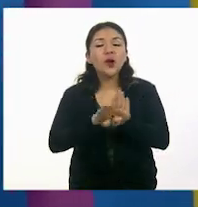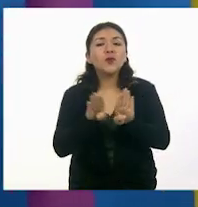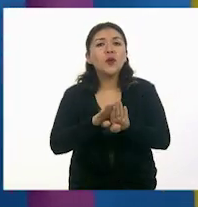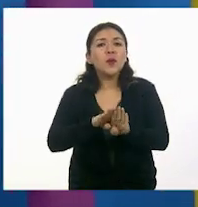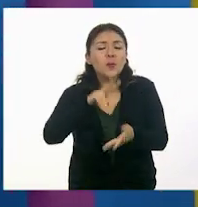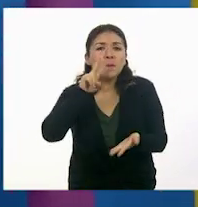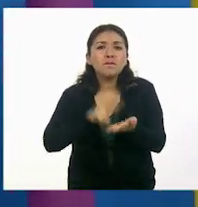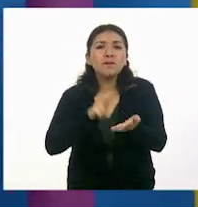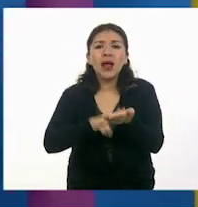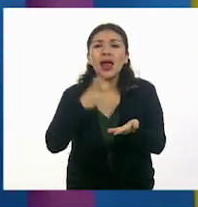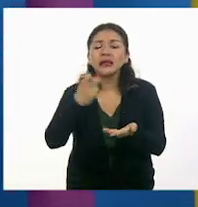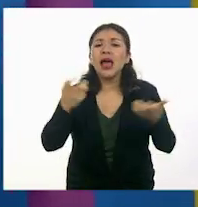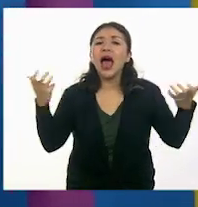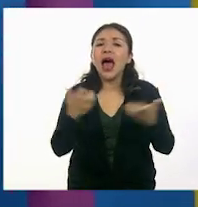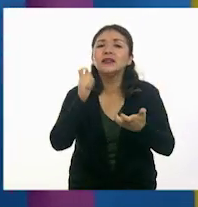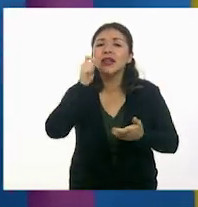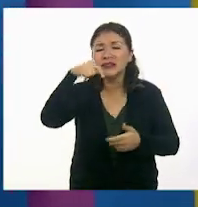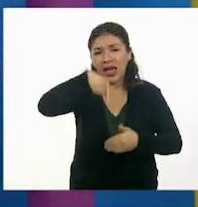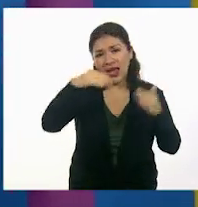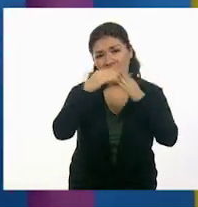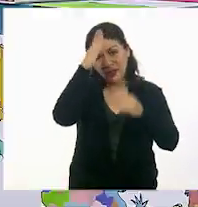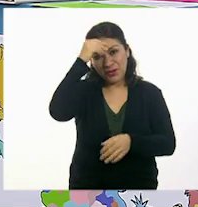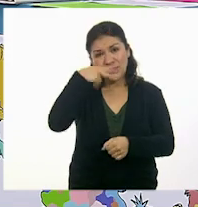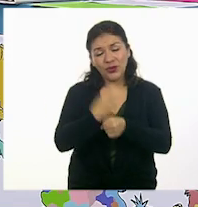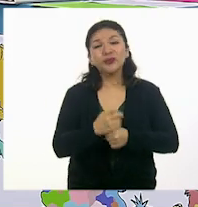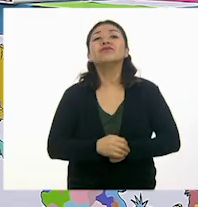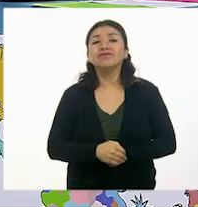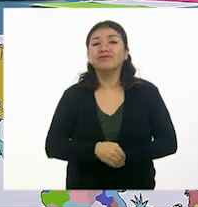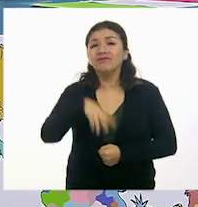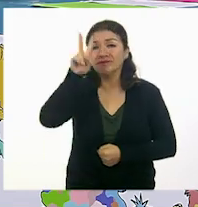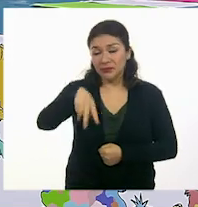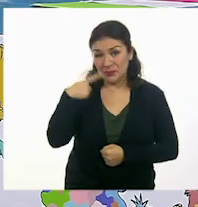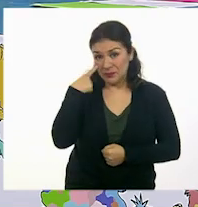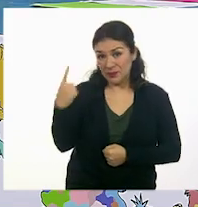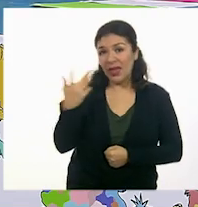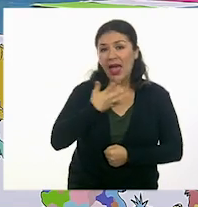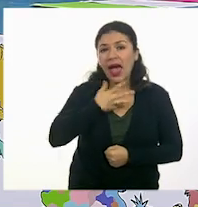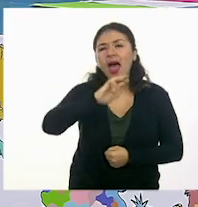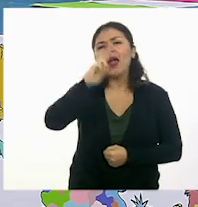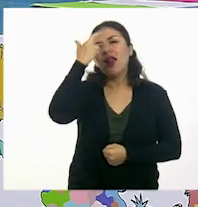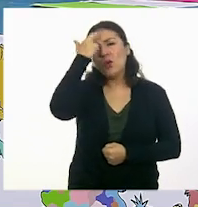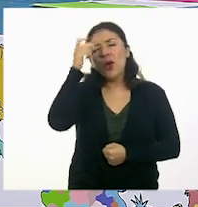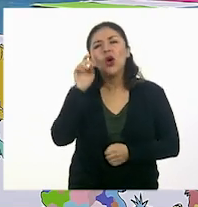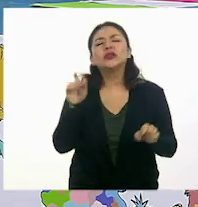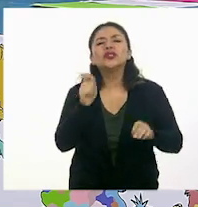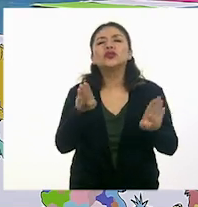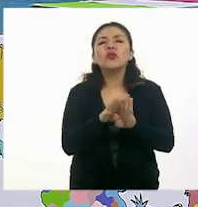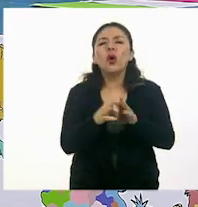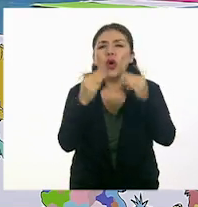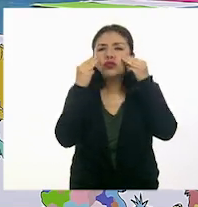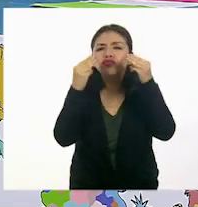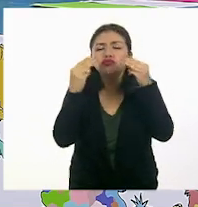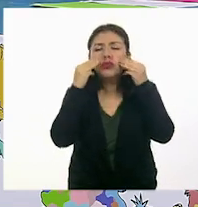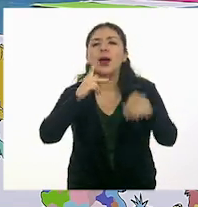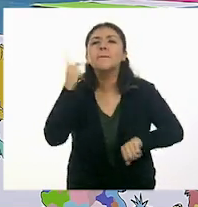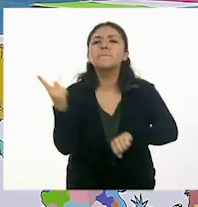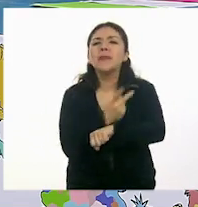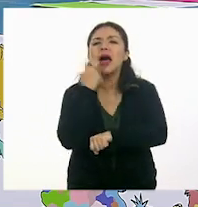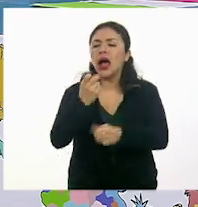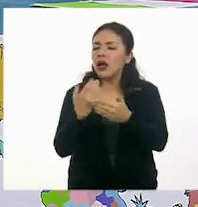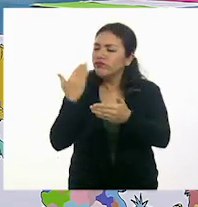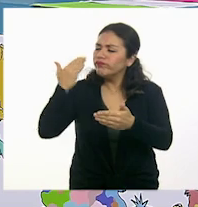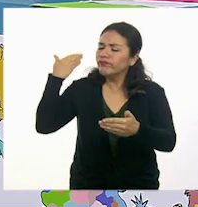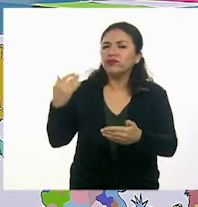de lo visto en Aprenden Casa 2. Claro, aquí están nuestros recuerdos como testimonio de lo que ha sido esta hermosa